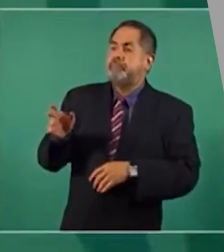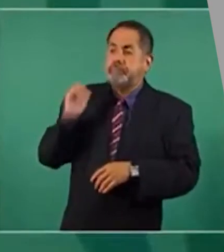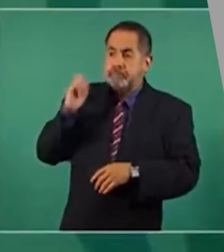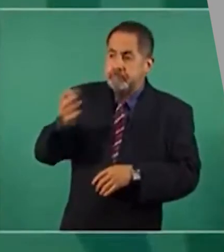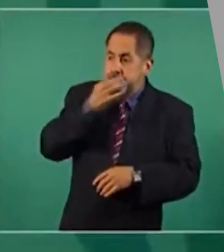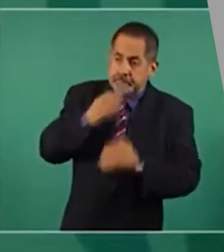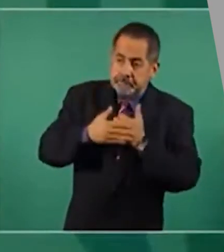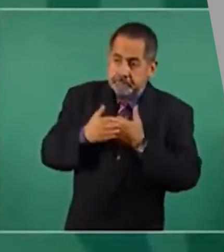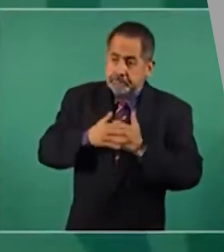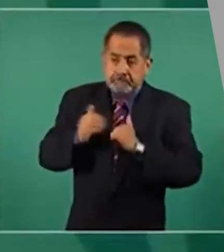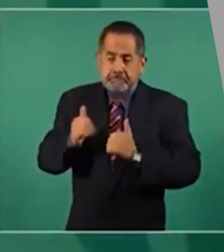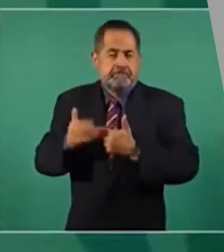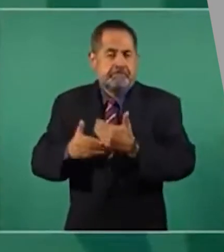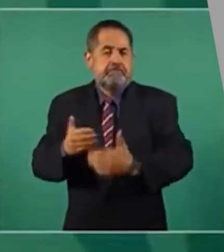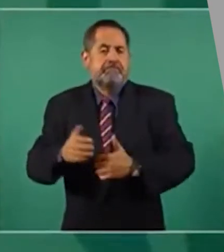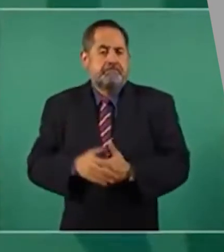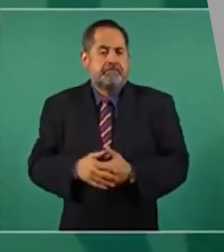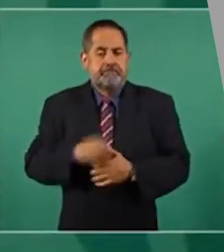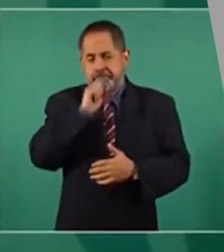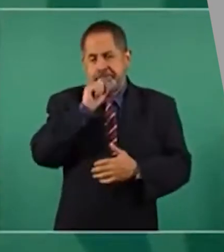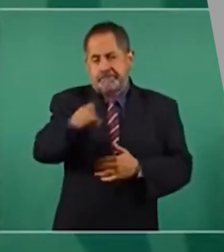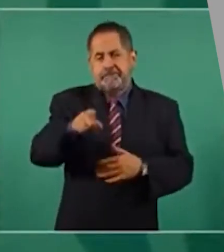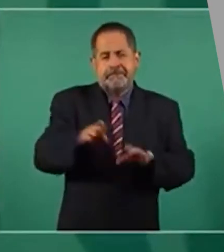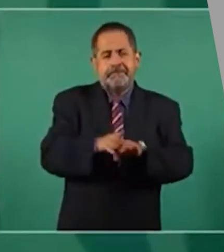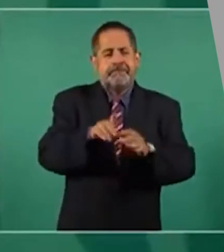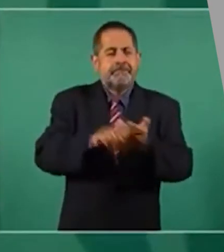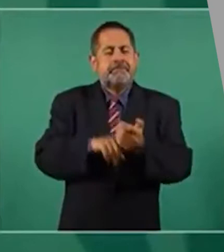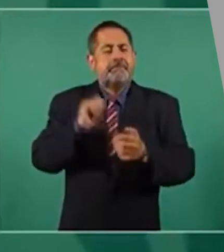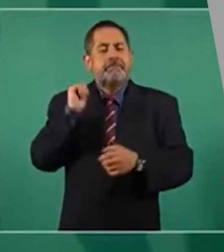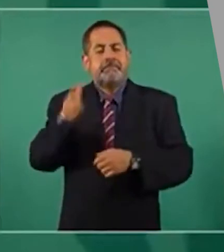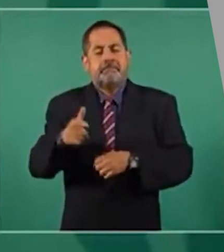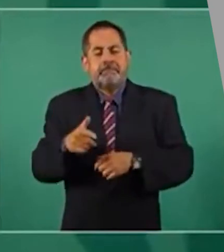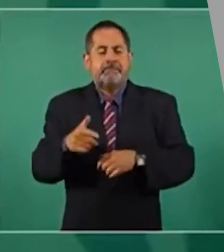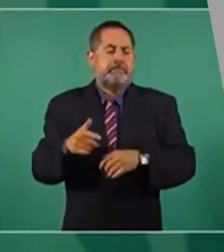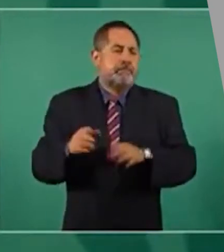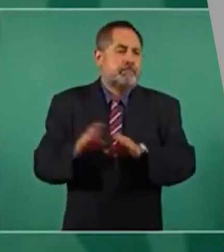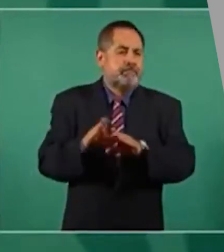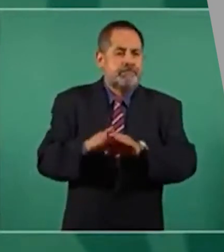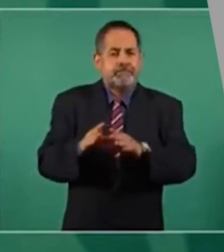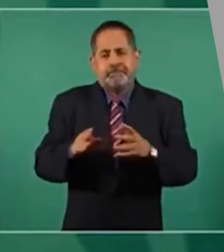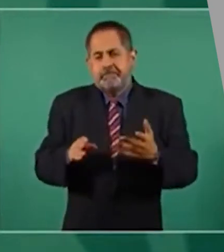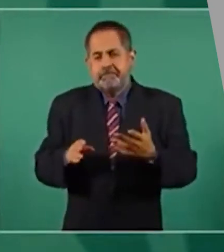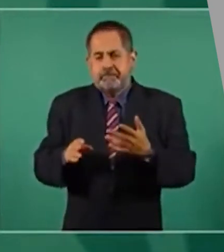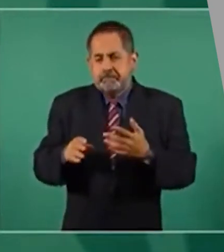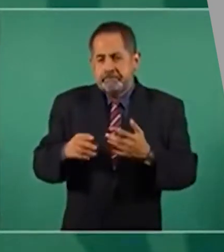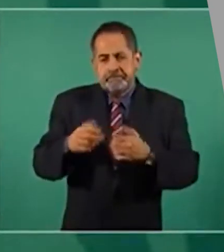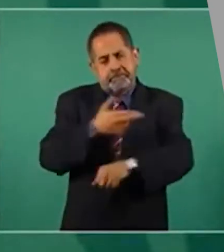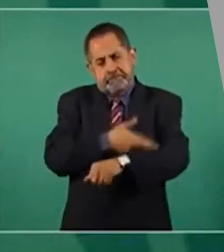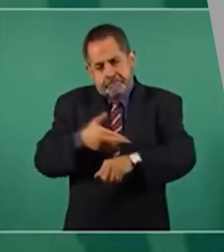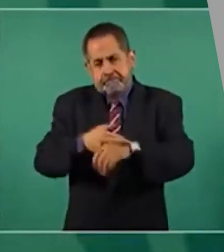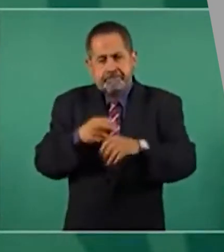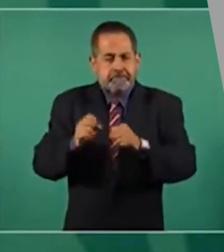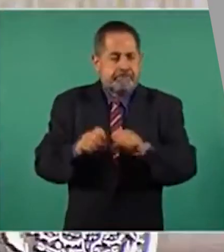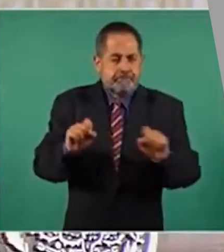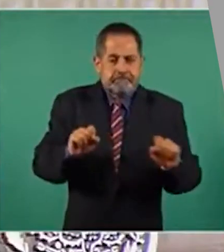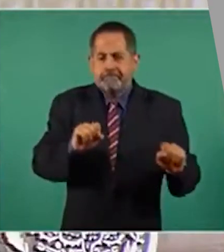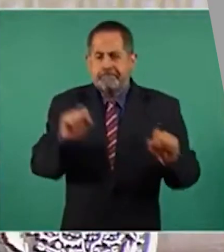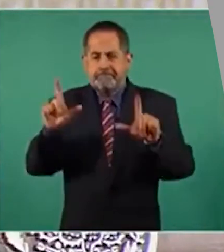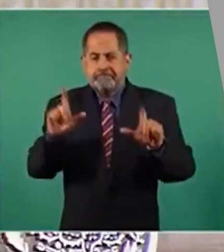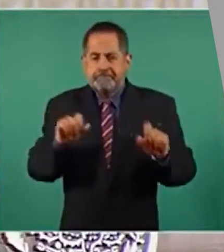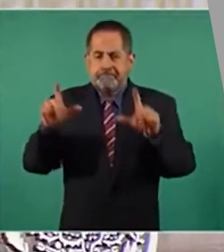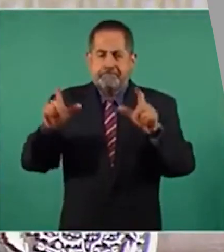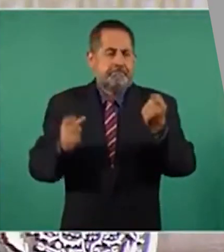Y así como también tener lo que es el protocolo con algunos elementos de plataforma que vamos a trabajar de manera concreta con